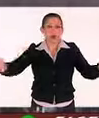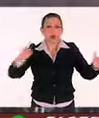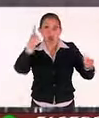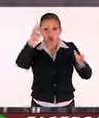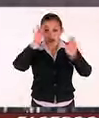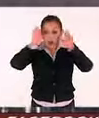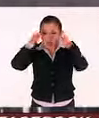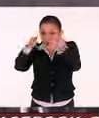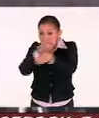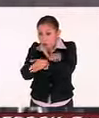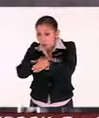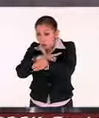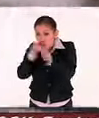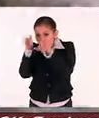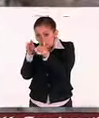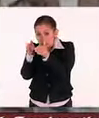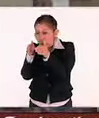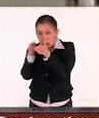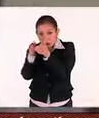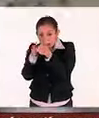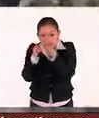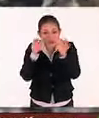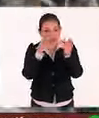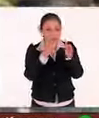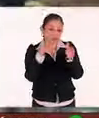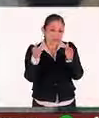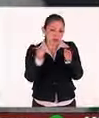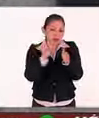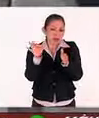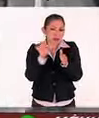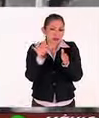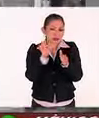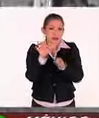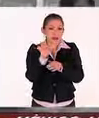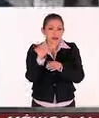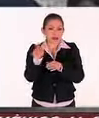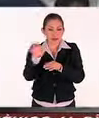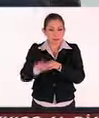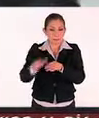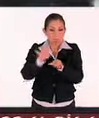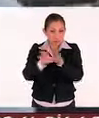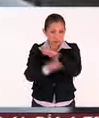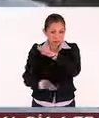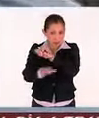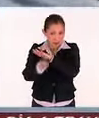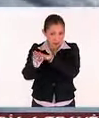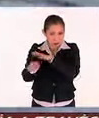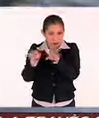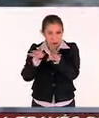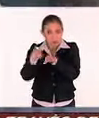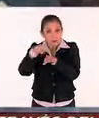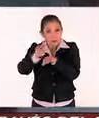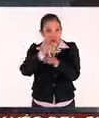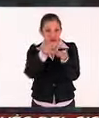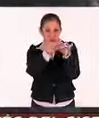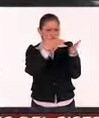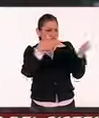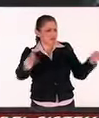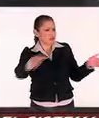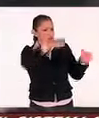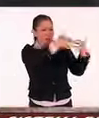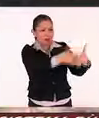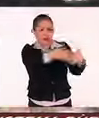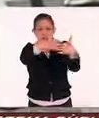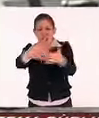nada más en el sector salud, aunque tal vez sea el campo principal de trabajo, pero en todas las